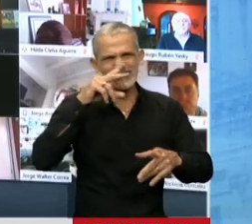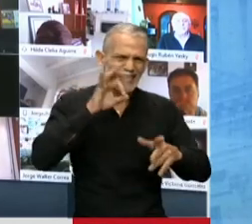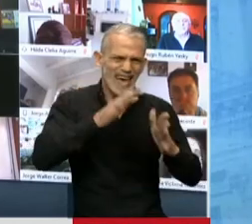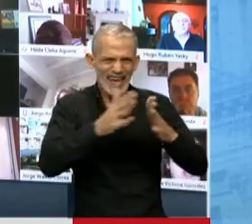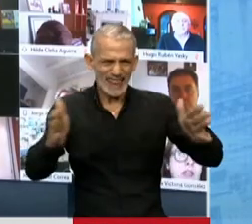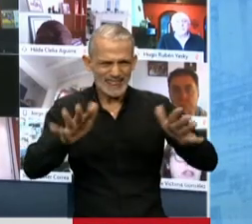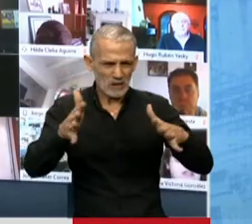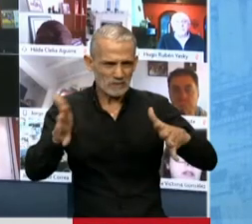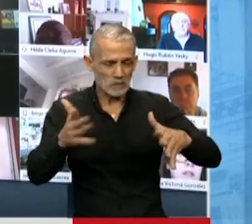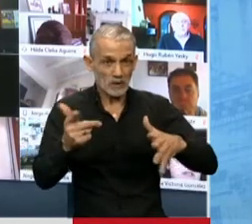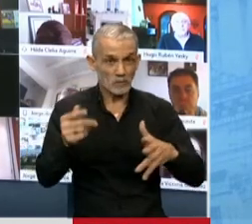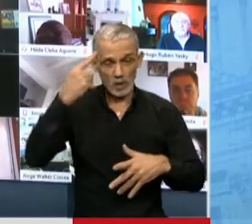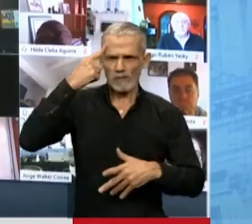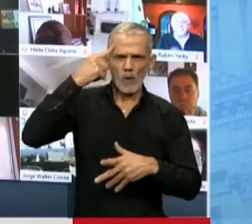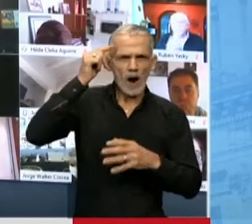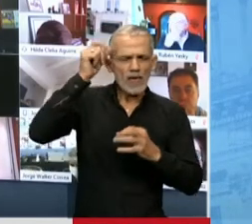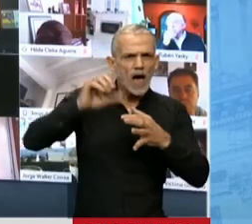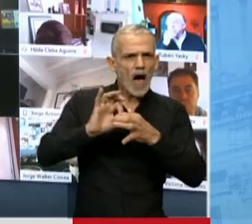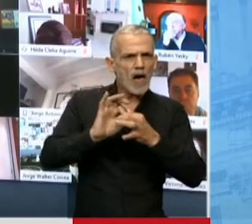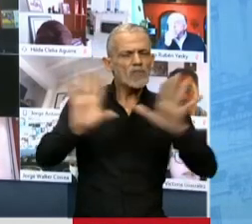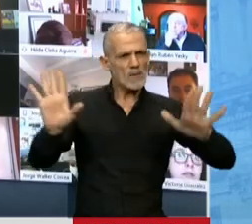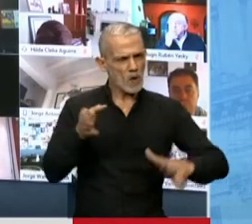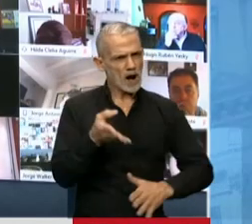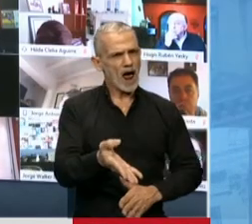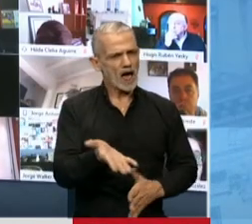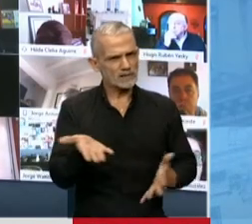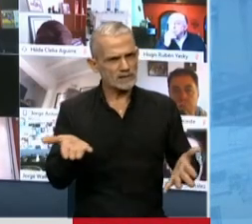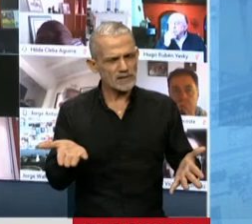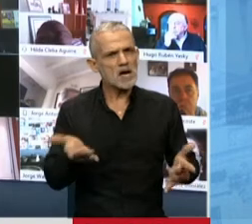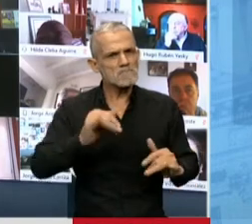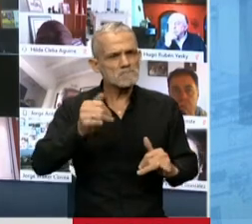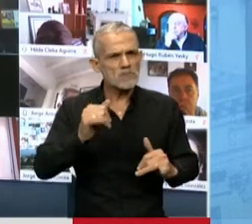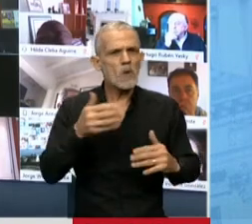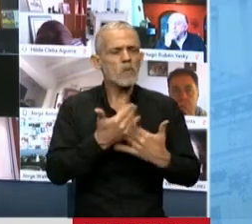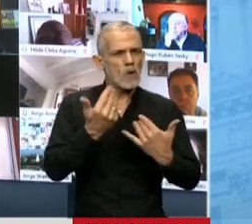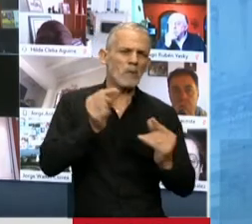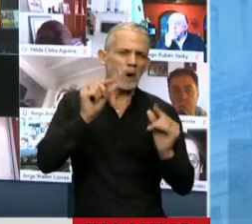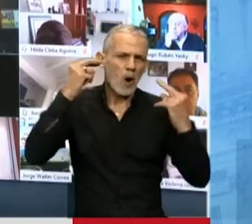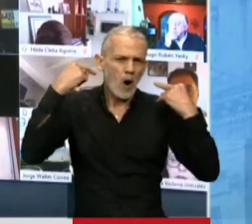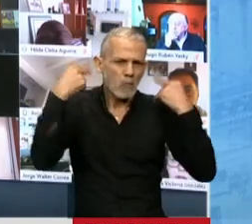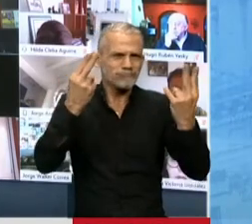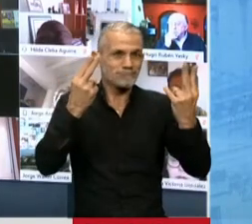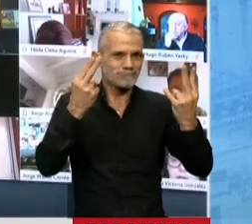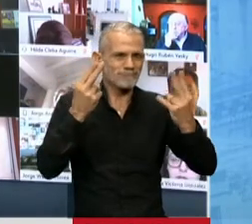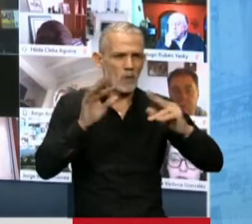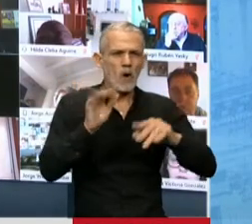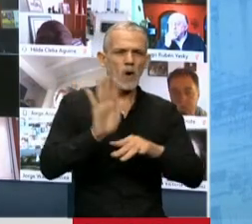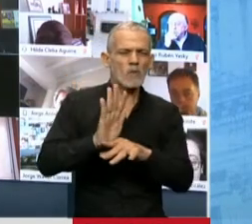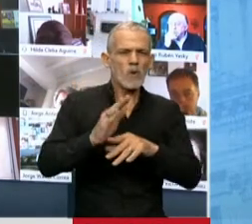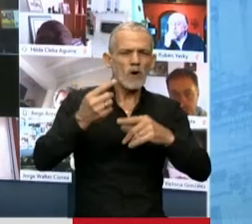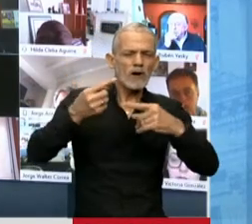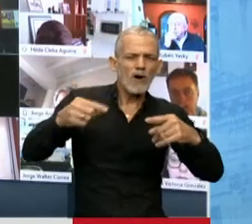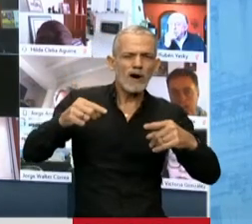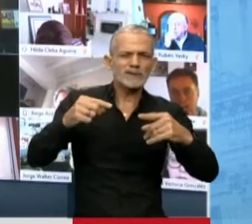ser democrática, que pudo ser rebelde, que pudo rebelarse a